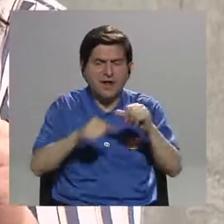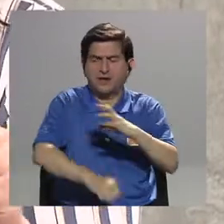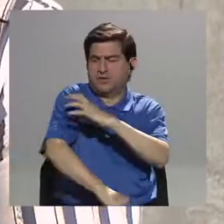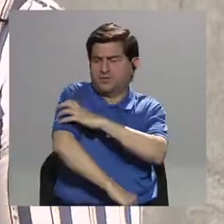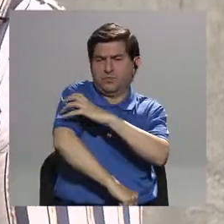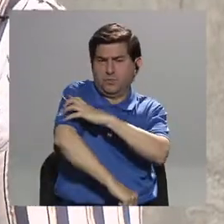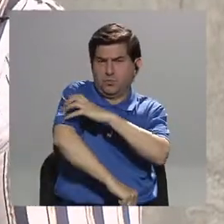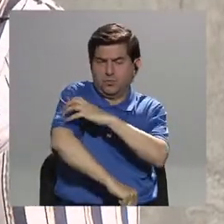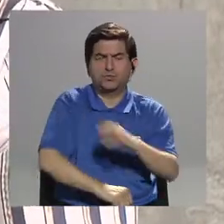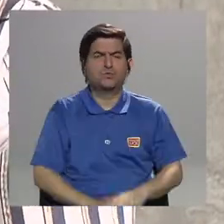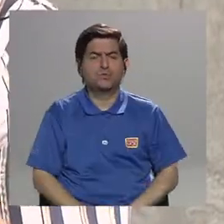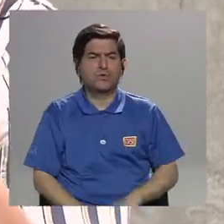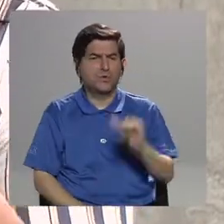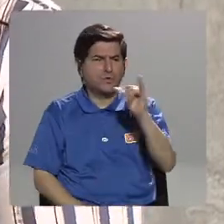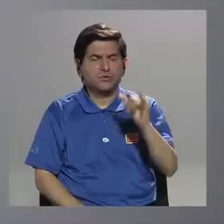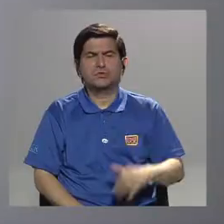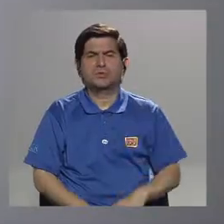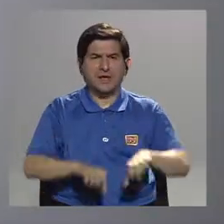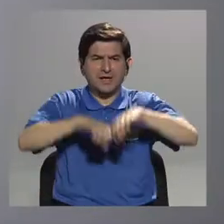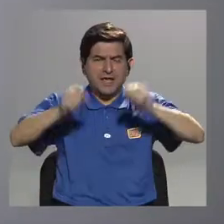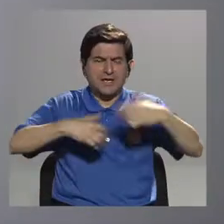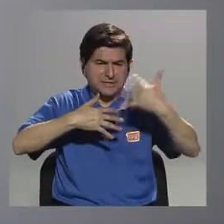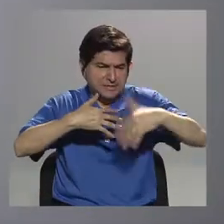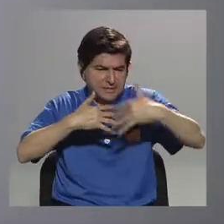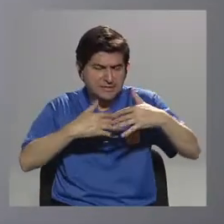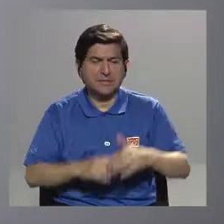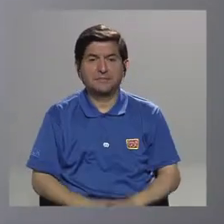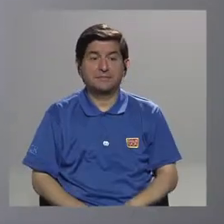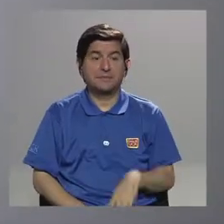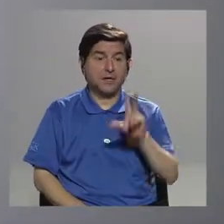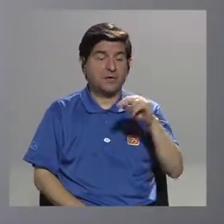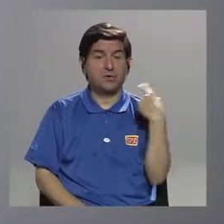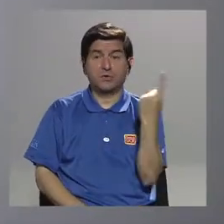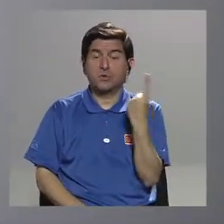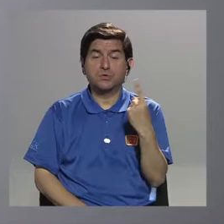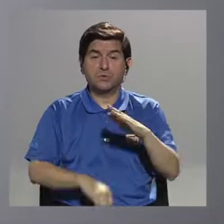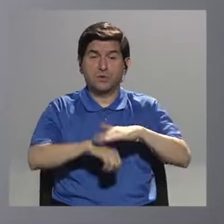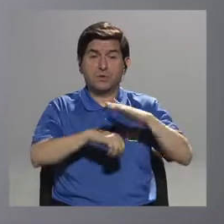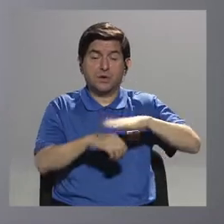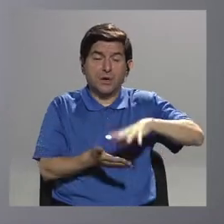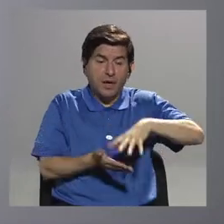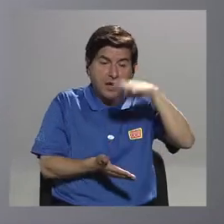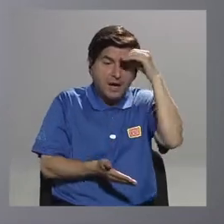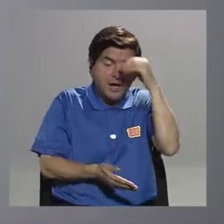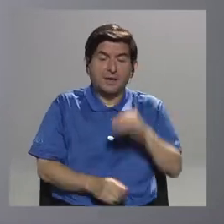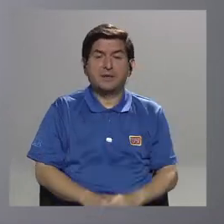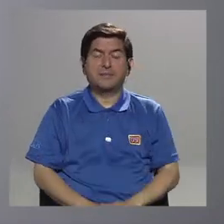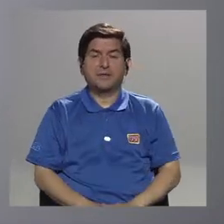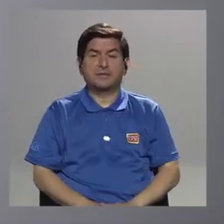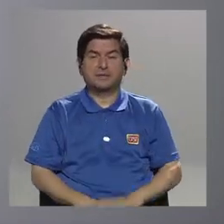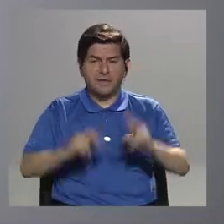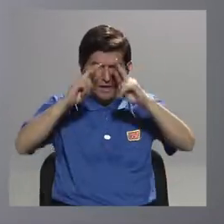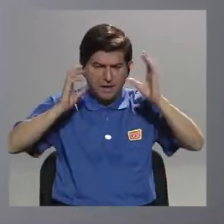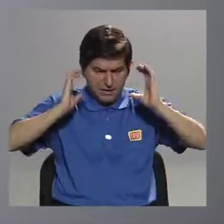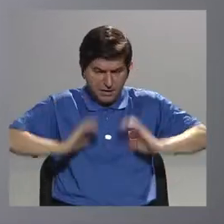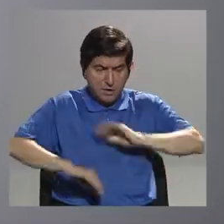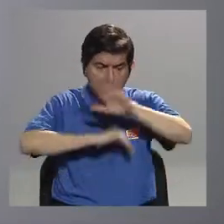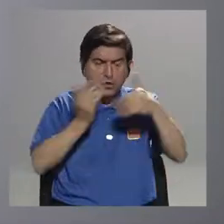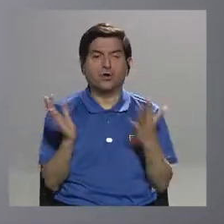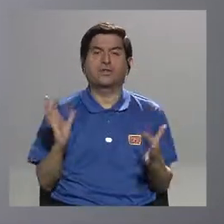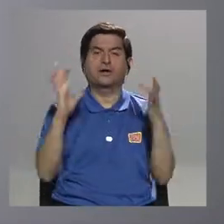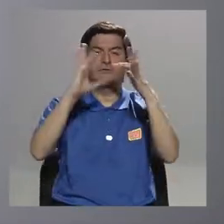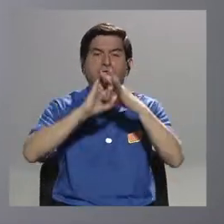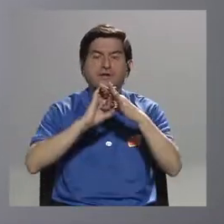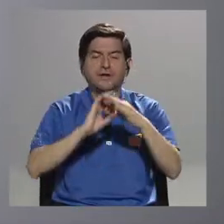ver el recorrido, todas sus ramas, ven todos los músculos, ven cada uno de los órganos, ¿verdad? Entonces, esto no solo les permite aprender